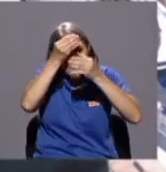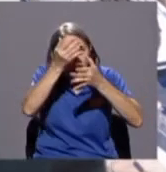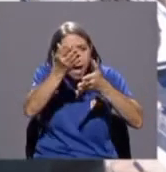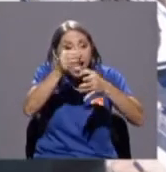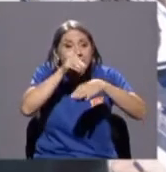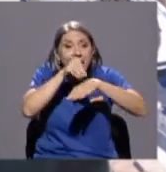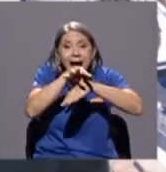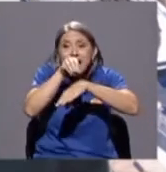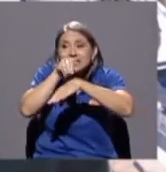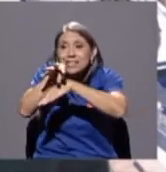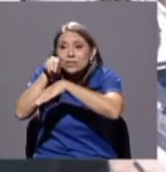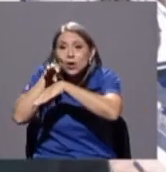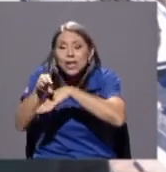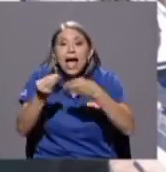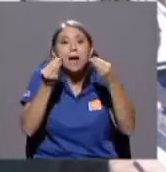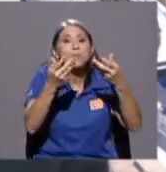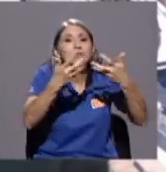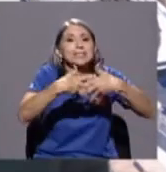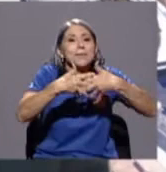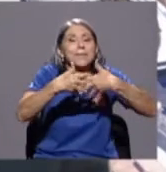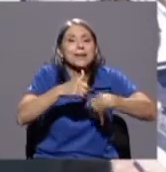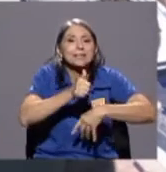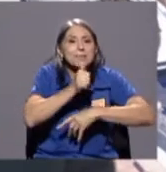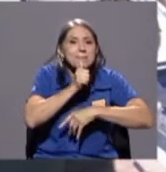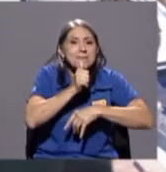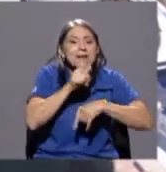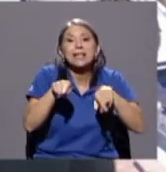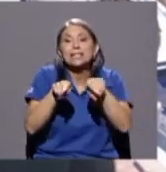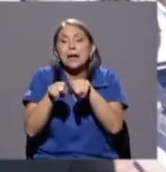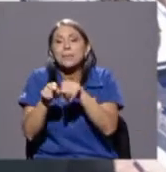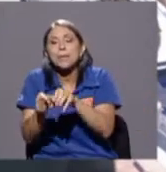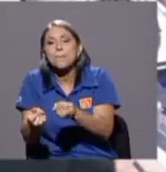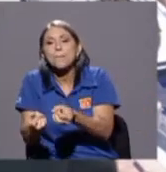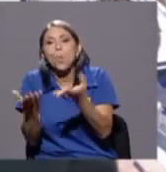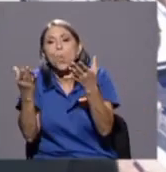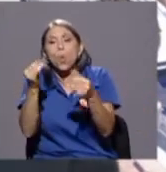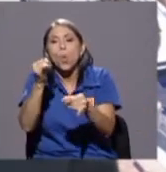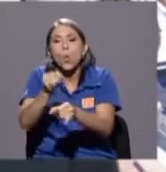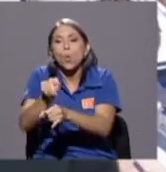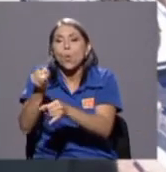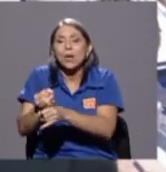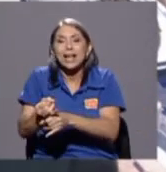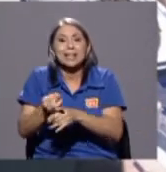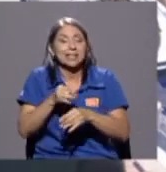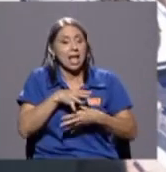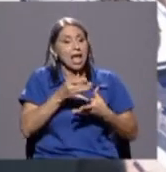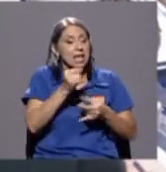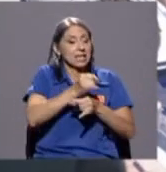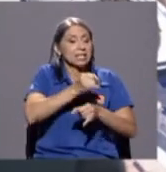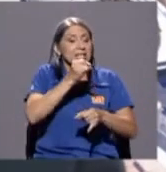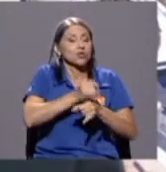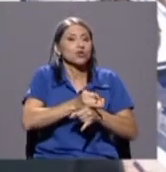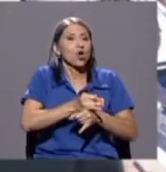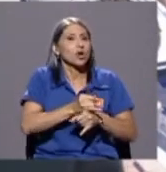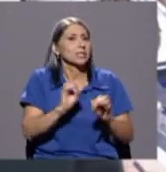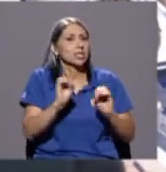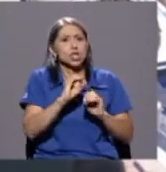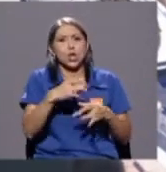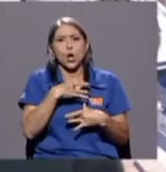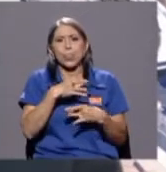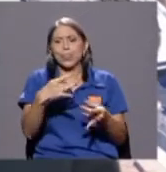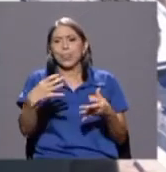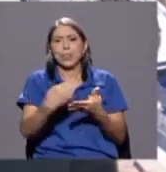privadas pero también a instituciones públicas o instituciones sin fines de lucro y guti